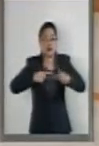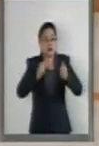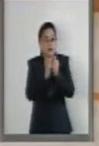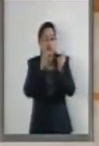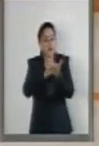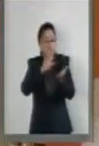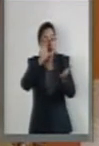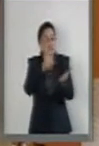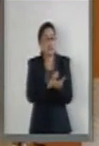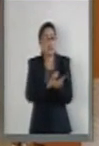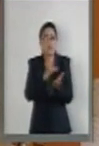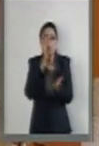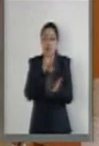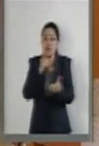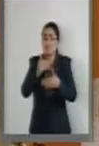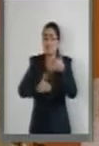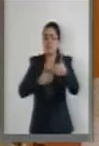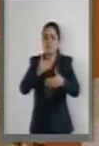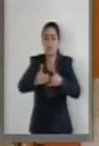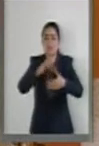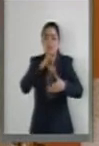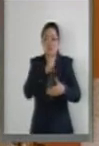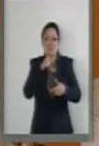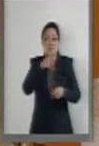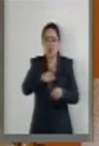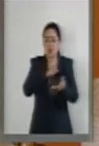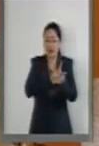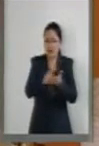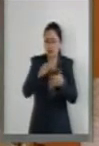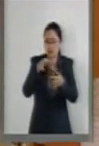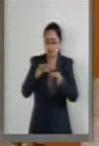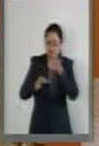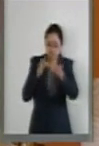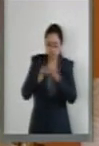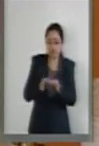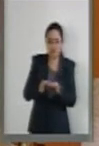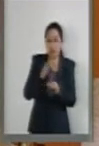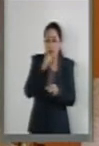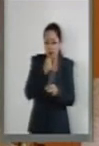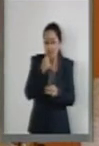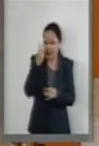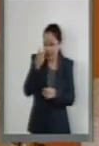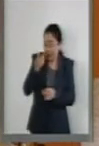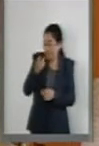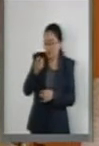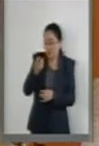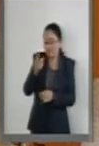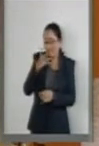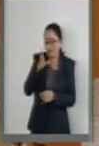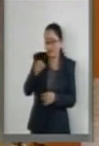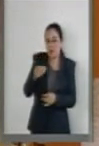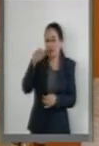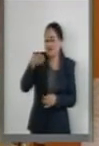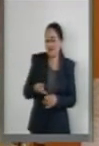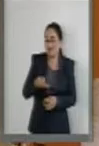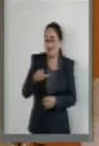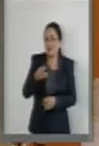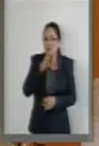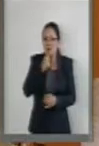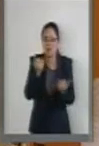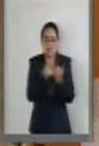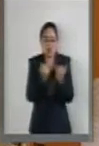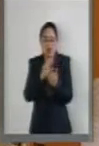o no hacemos, pero lo que no se vale es que sea el entorno social, que sea la sociedad, la discriminación, la segregación,